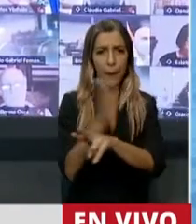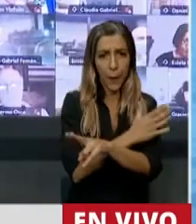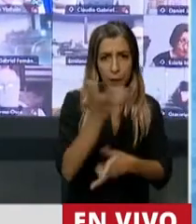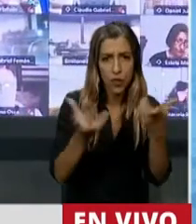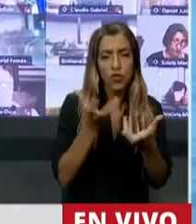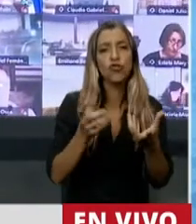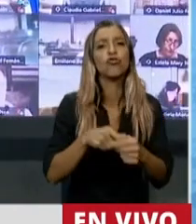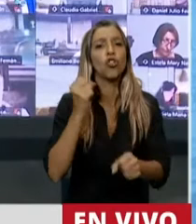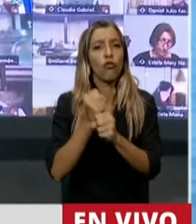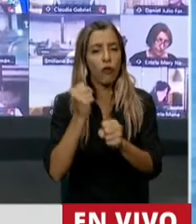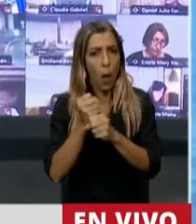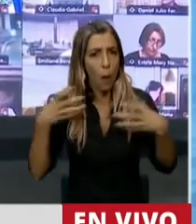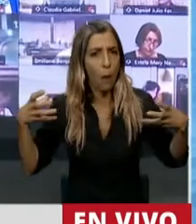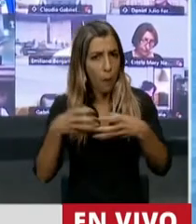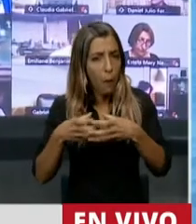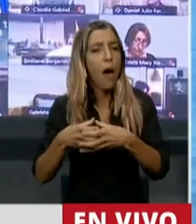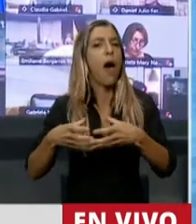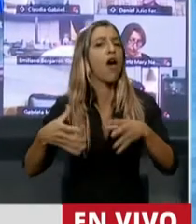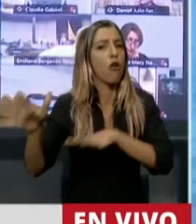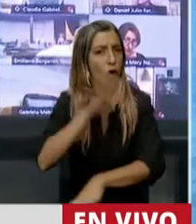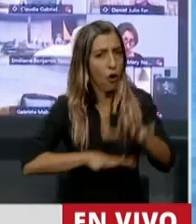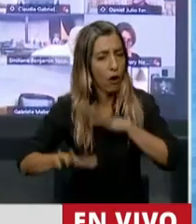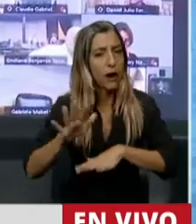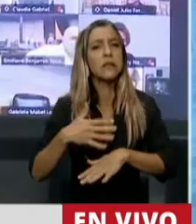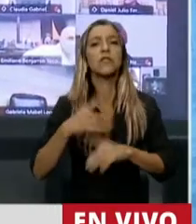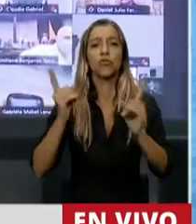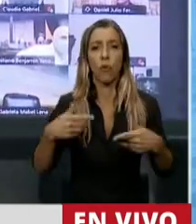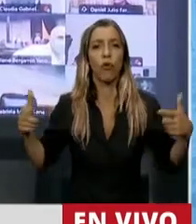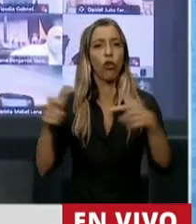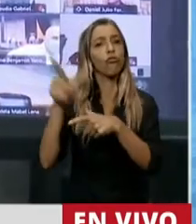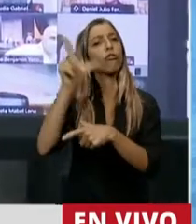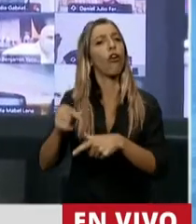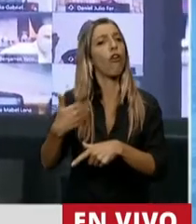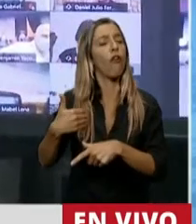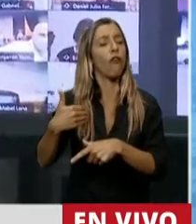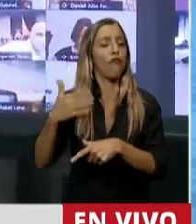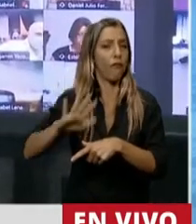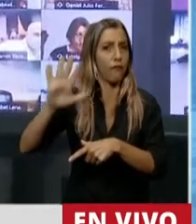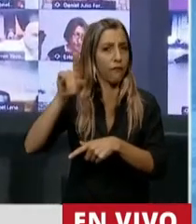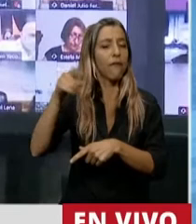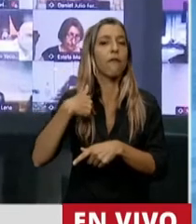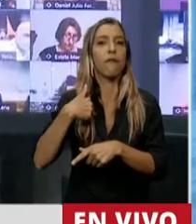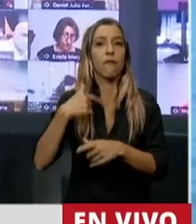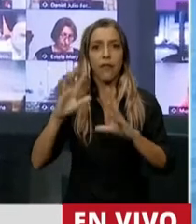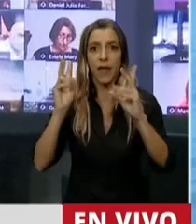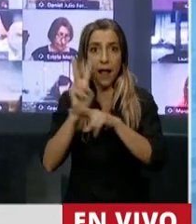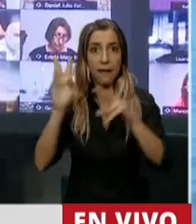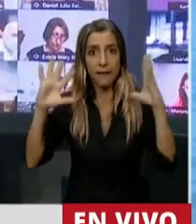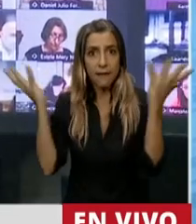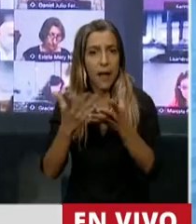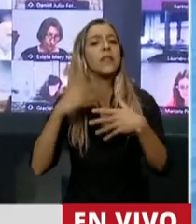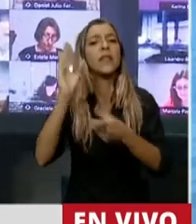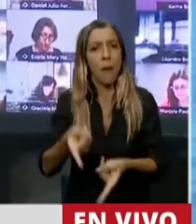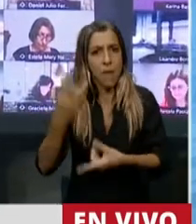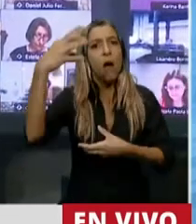trabajar coordinadamente, que pone en valor el Consejo Federal de Medio Ambiente, que se fijan los presupuestos. Ahora, yo les quiero decir, por